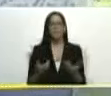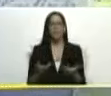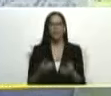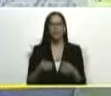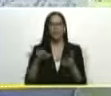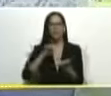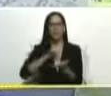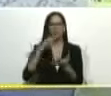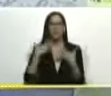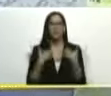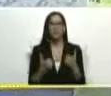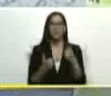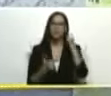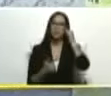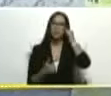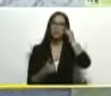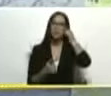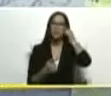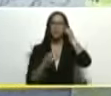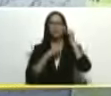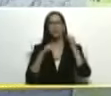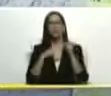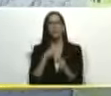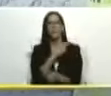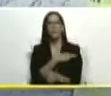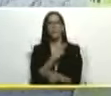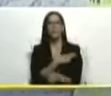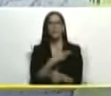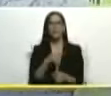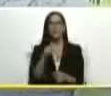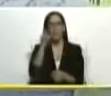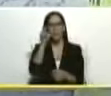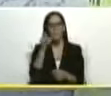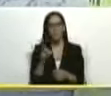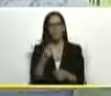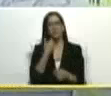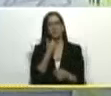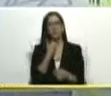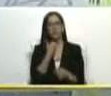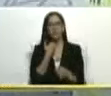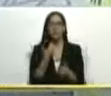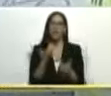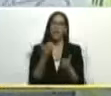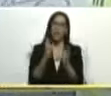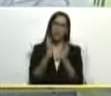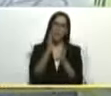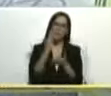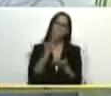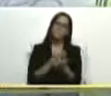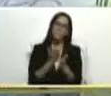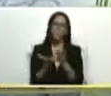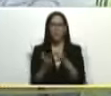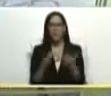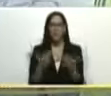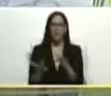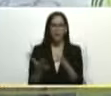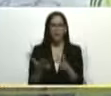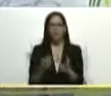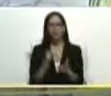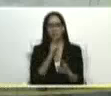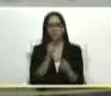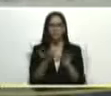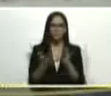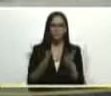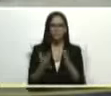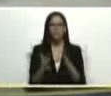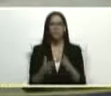de salud aquí nosotros vamos a hospitalizar pacientes con patologías de moderada a leve complejidad y pues le garantizamos